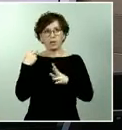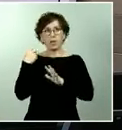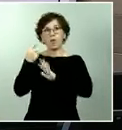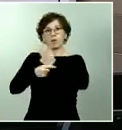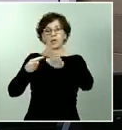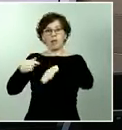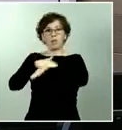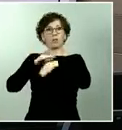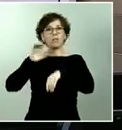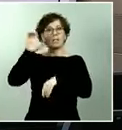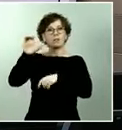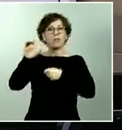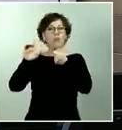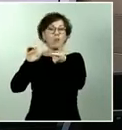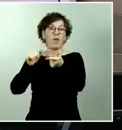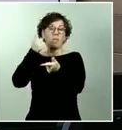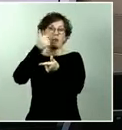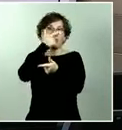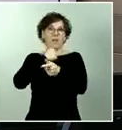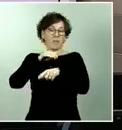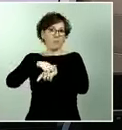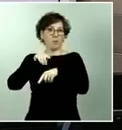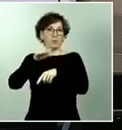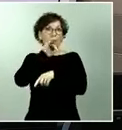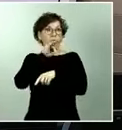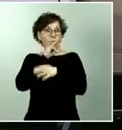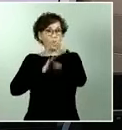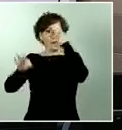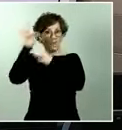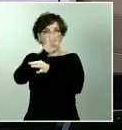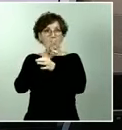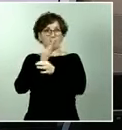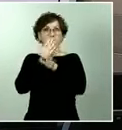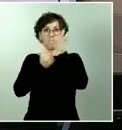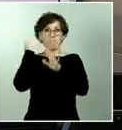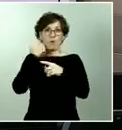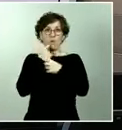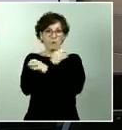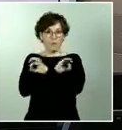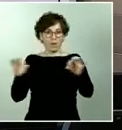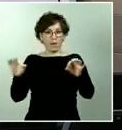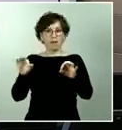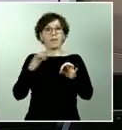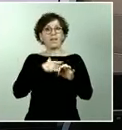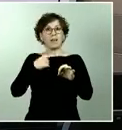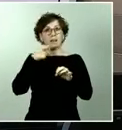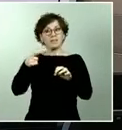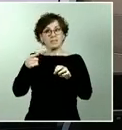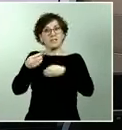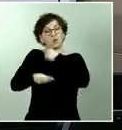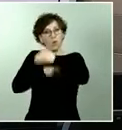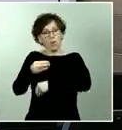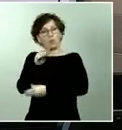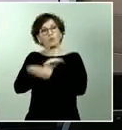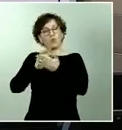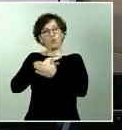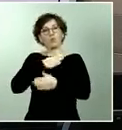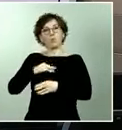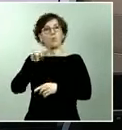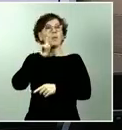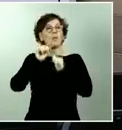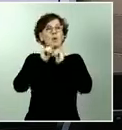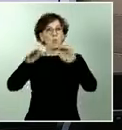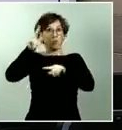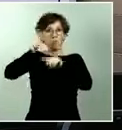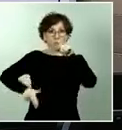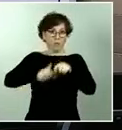datos podría ser una manera de resolver estos bulos o estas faltas de información que están existiendo en esa misma línea le preguntaría al señor